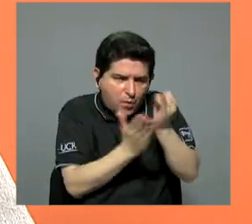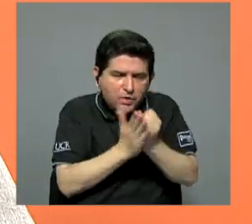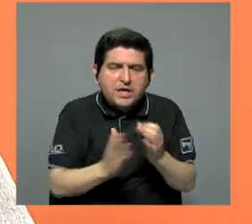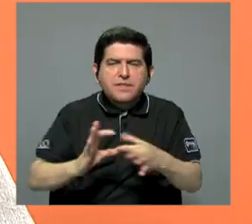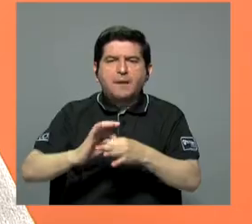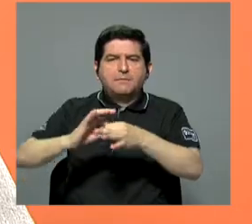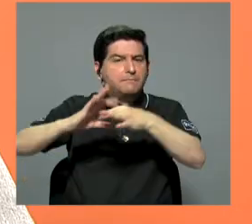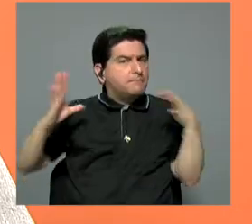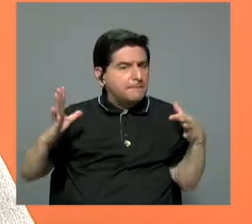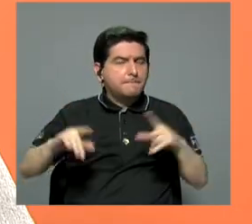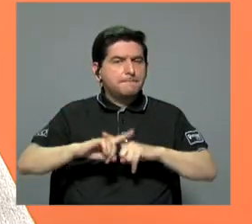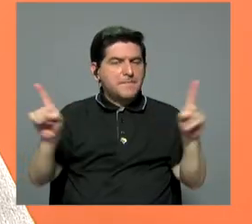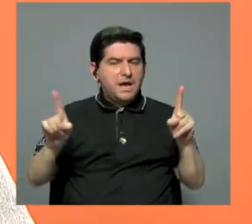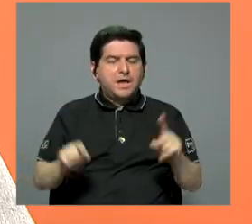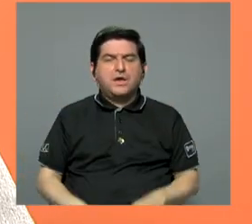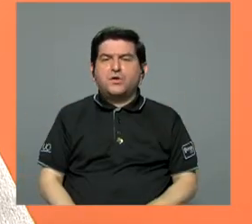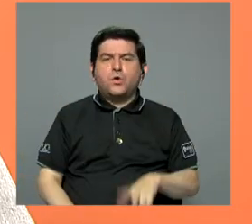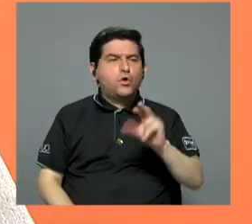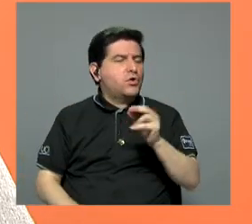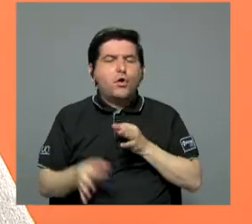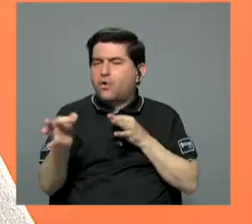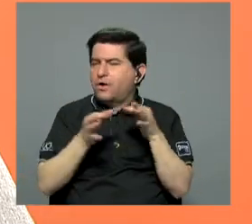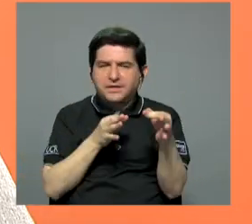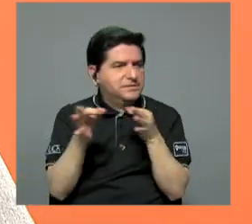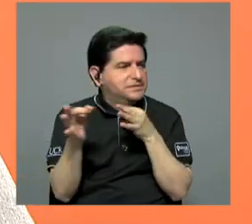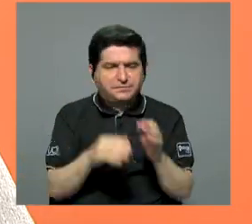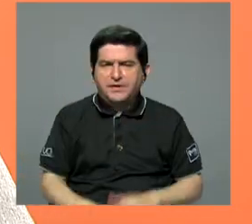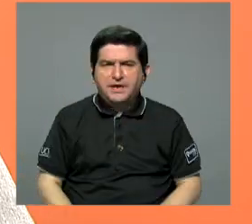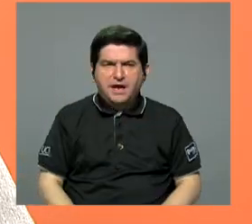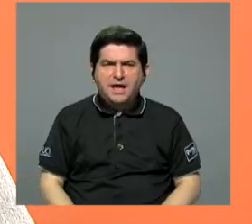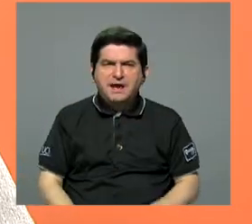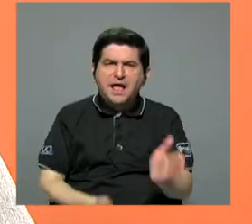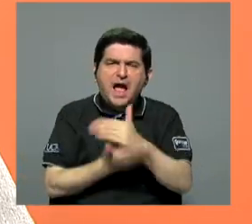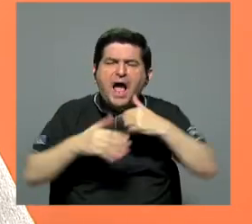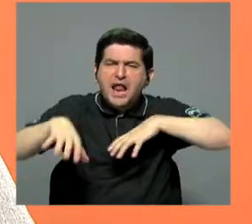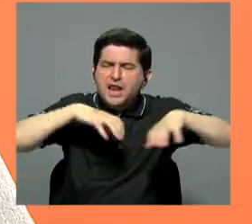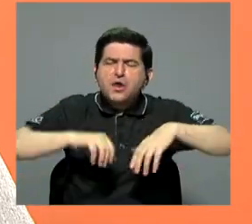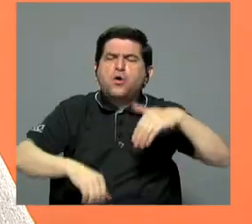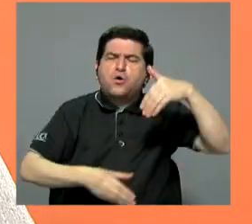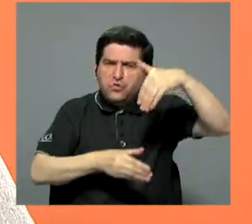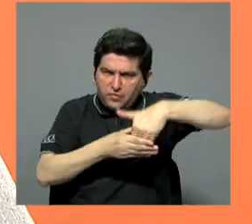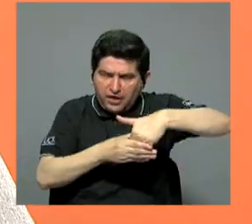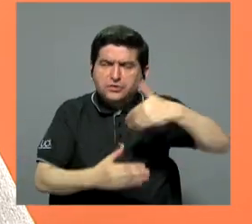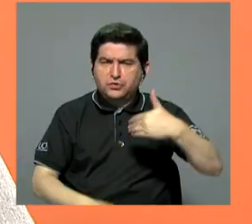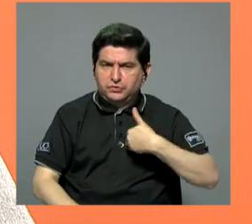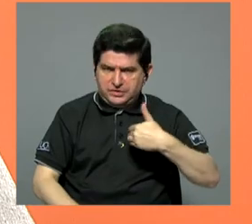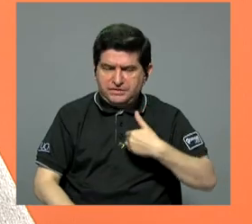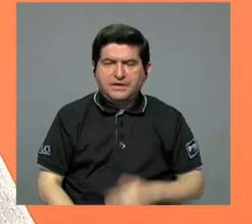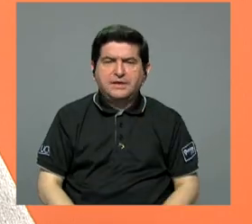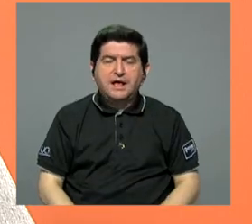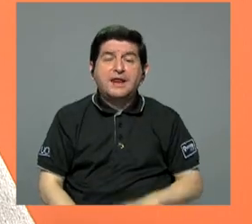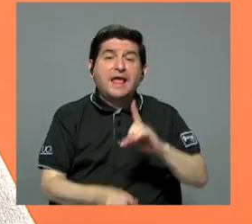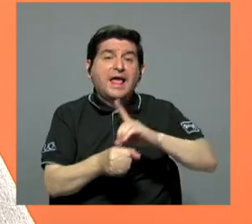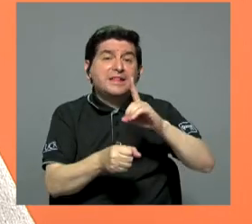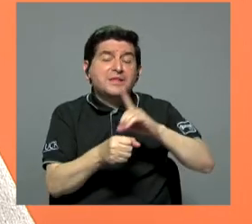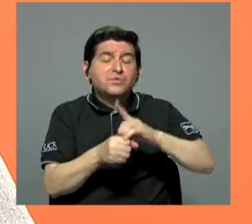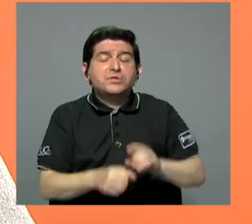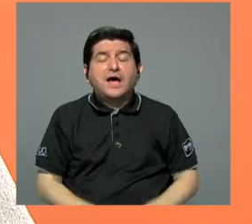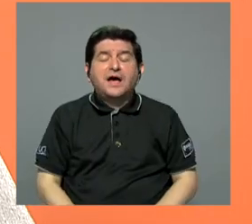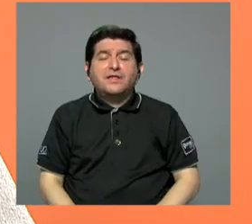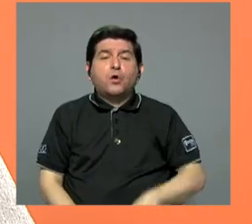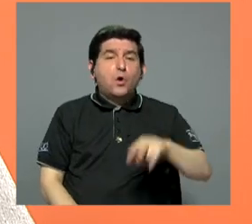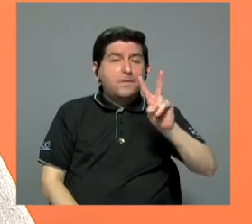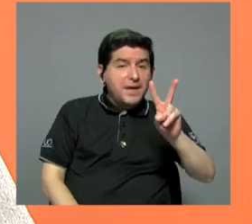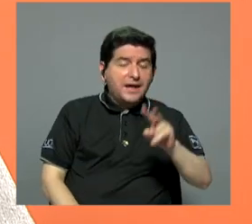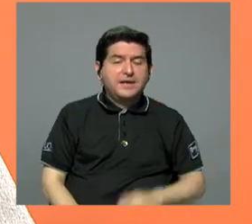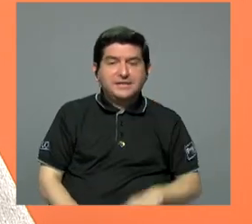desmarcó totalmente. Principalmente el diputado Viales que como dice usted